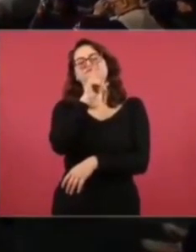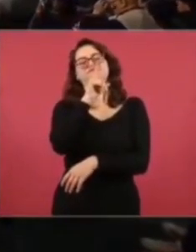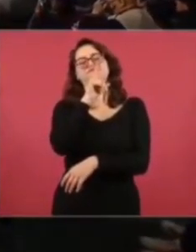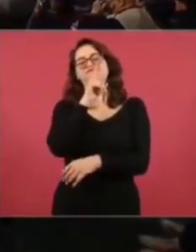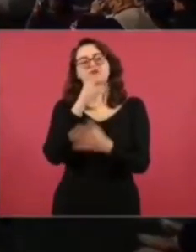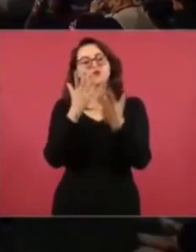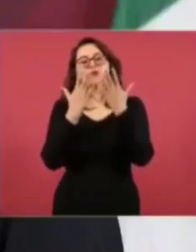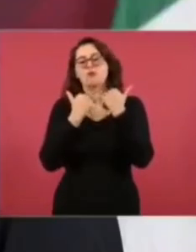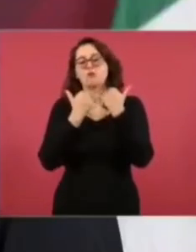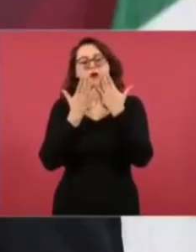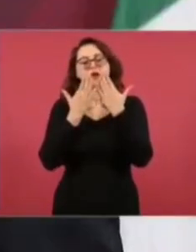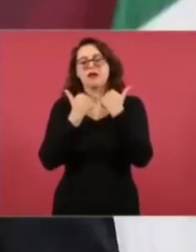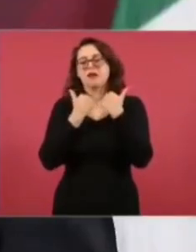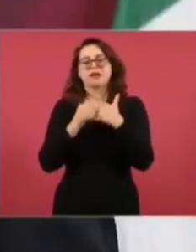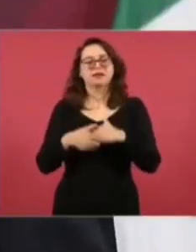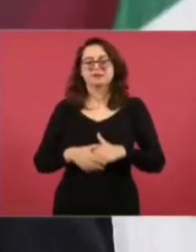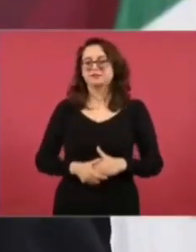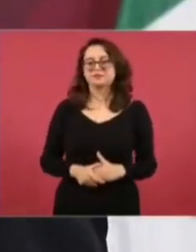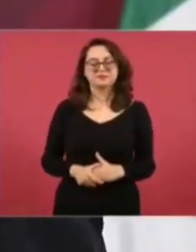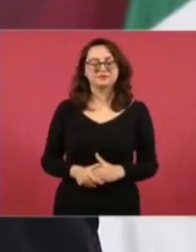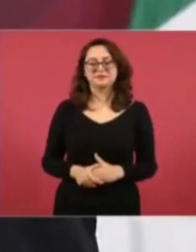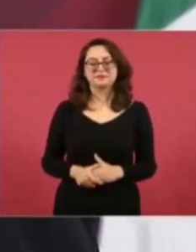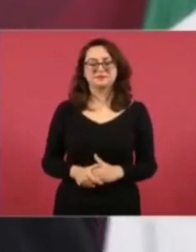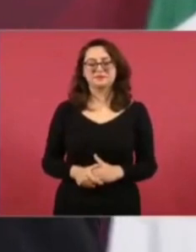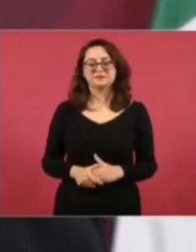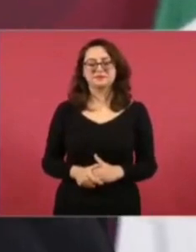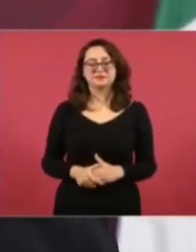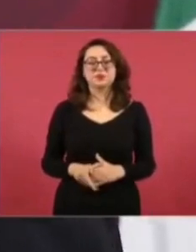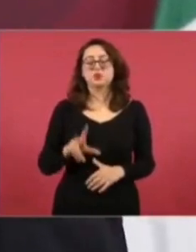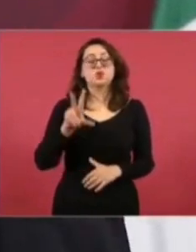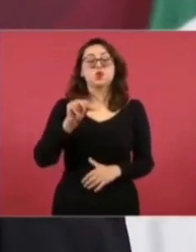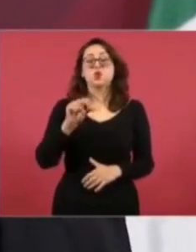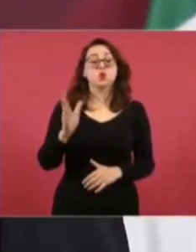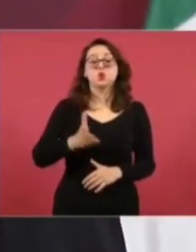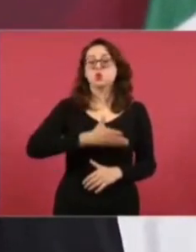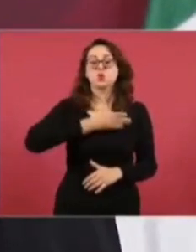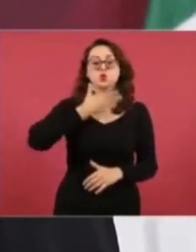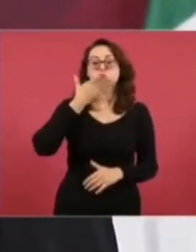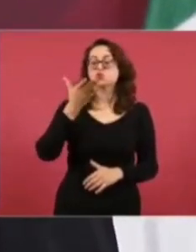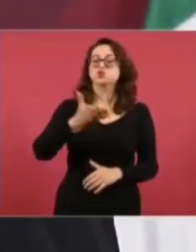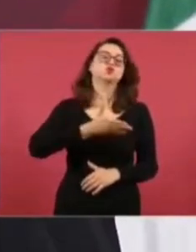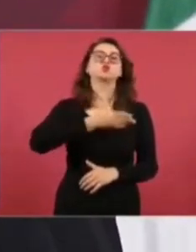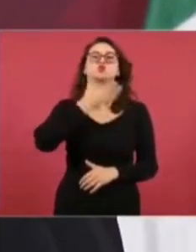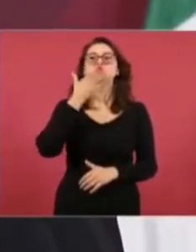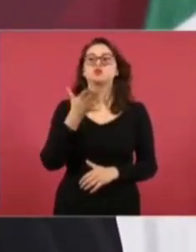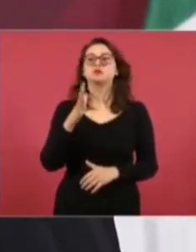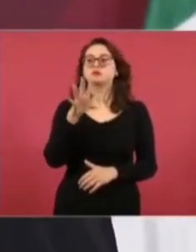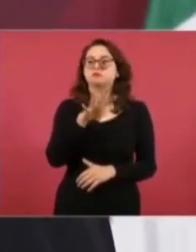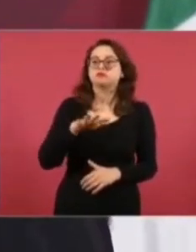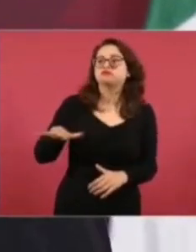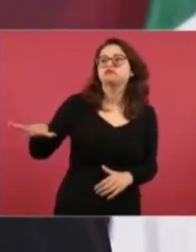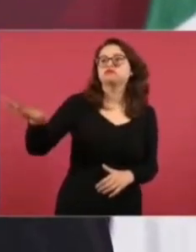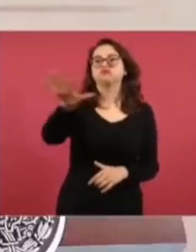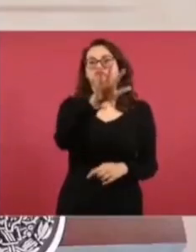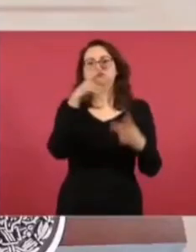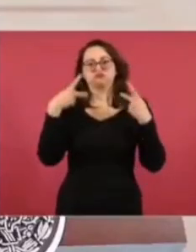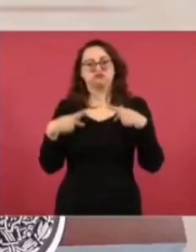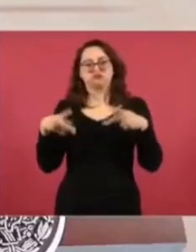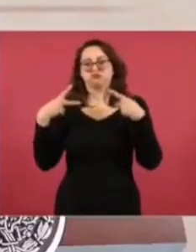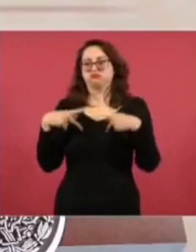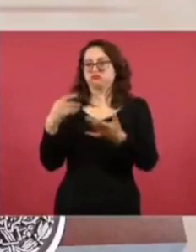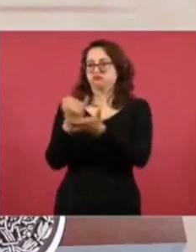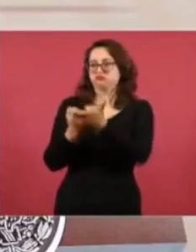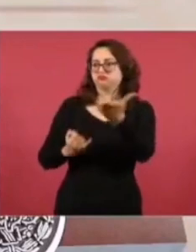arraigó el hábito democrático en nuestro país,